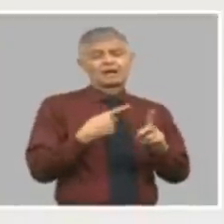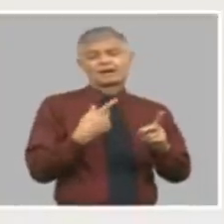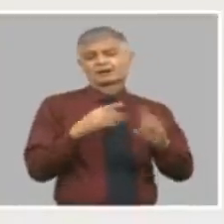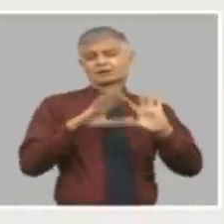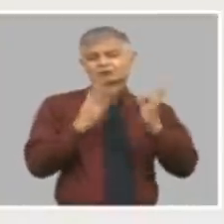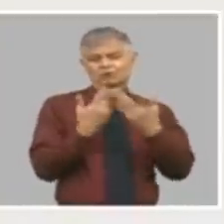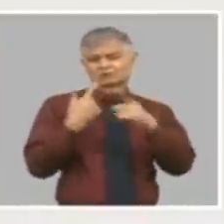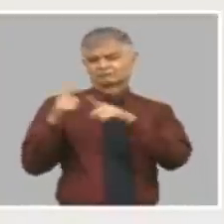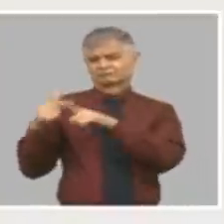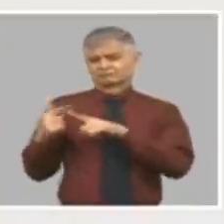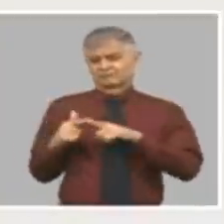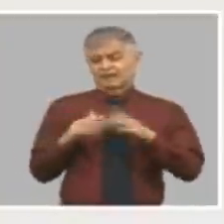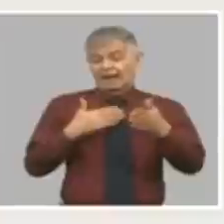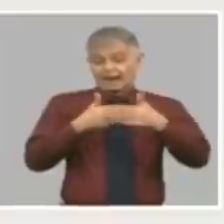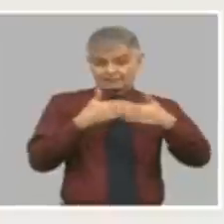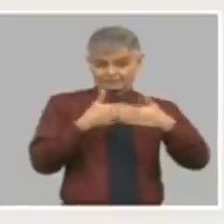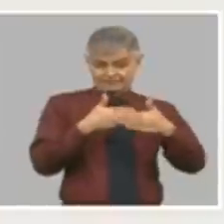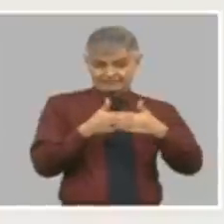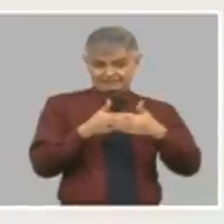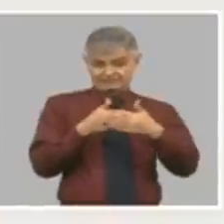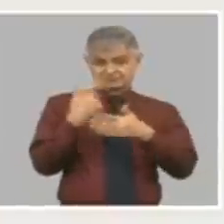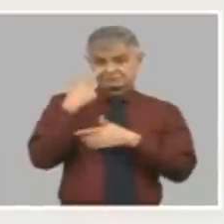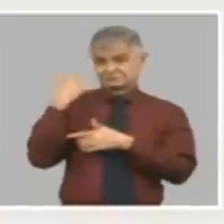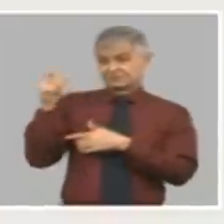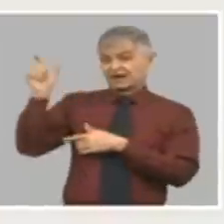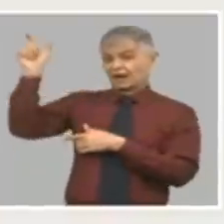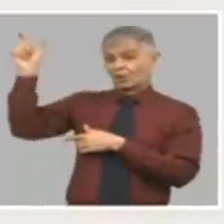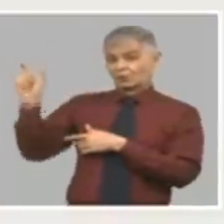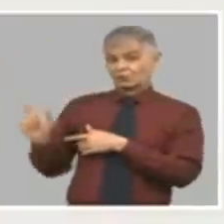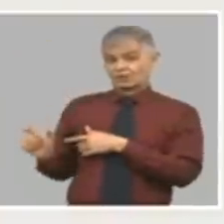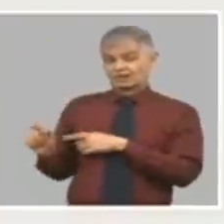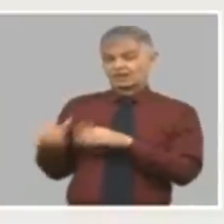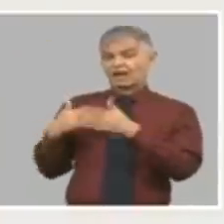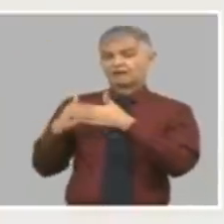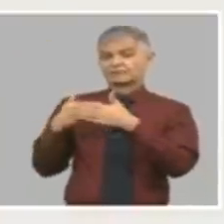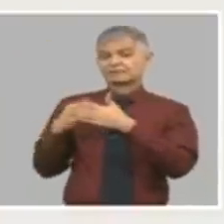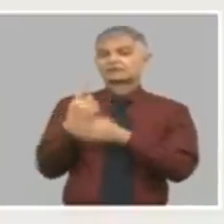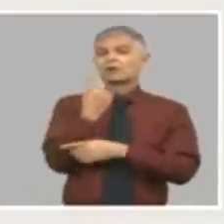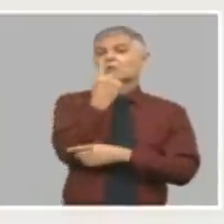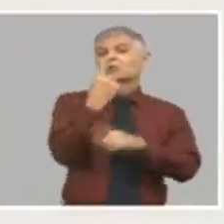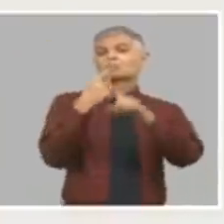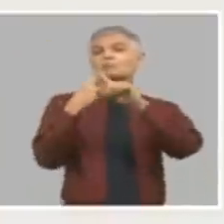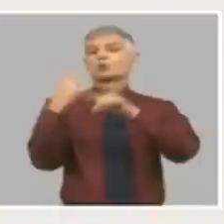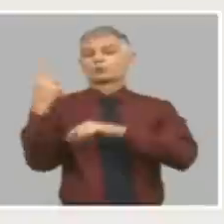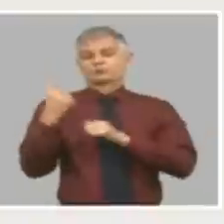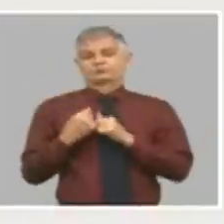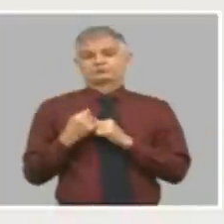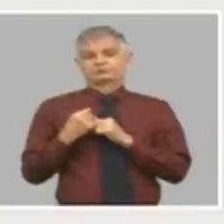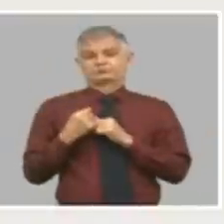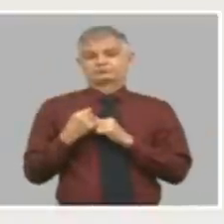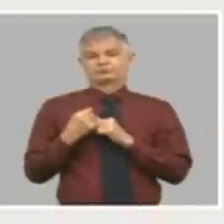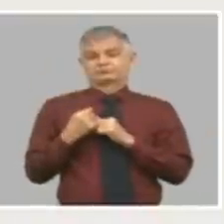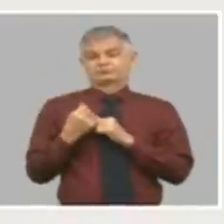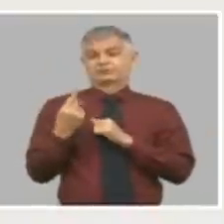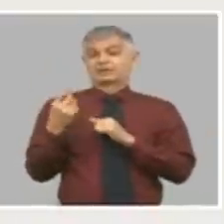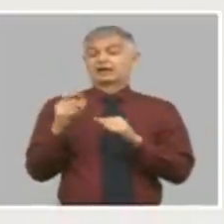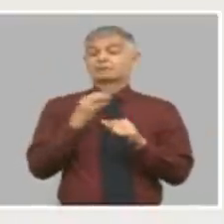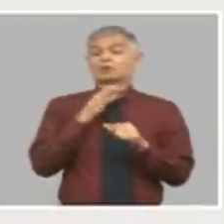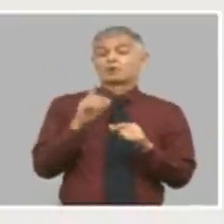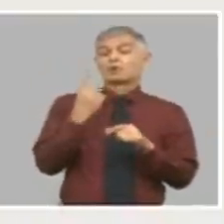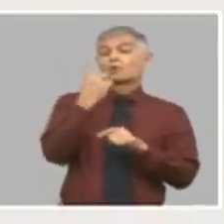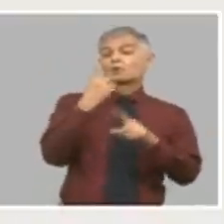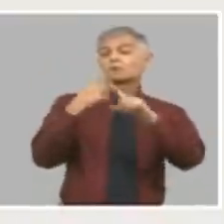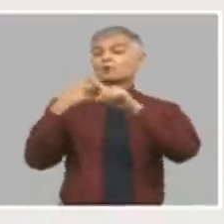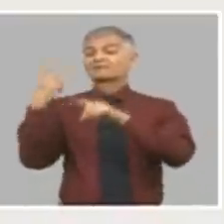las empresas en la columna primera ahí estamos en un ambiente de uno por uno si devaluáramos por veinte las